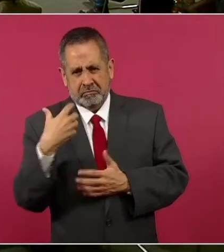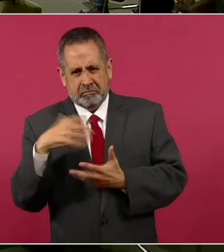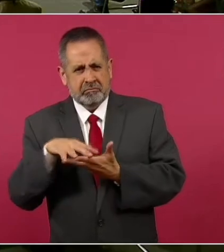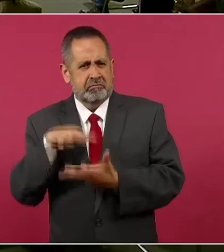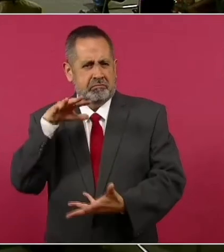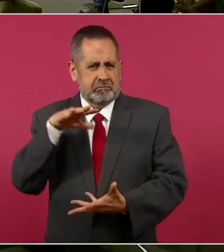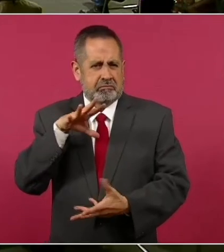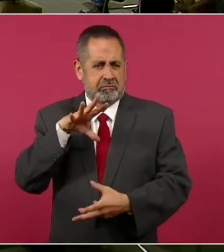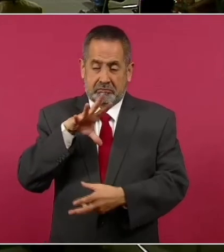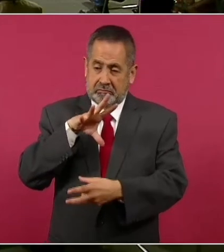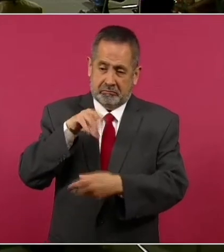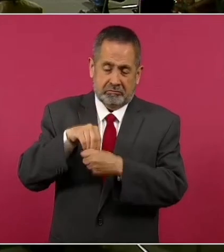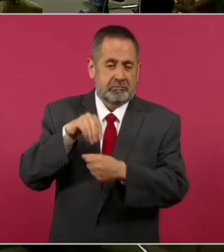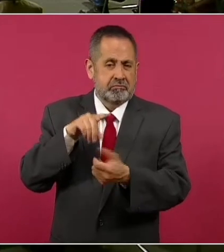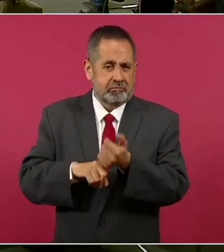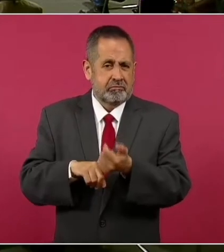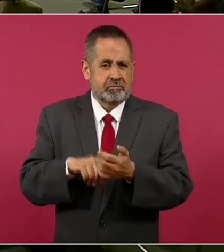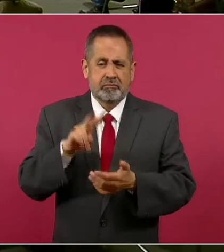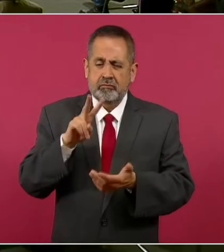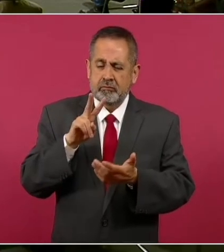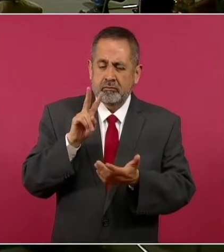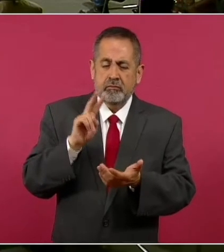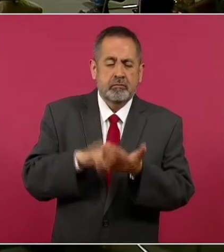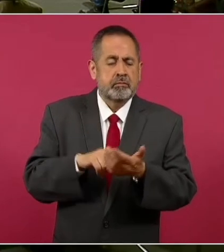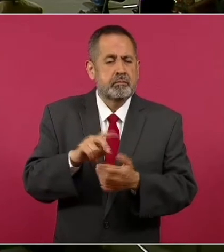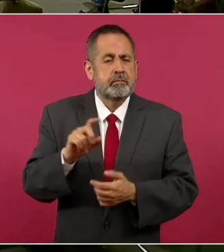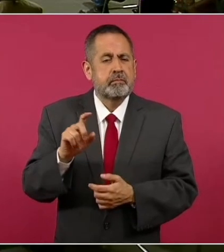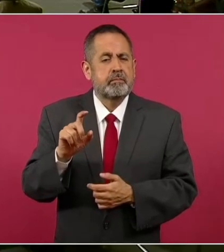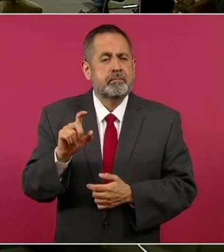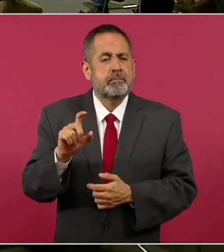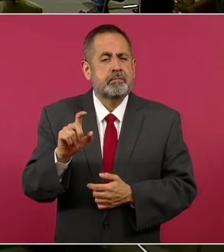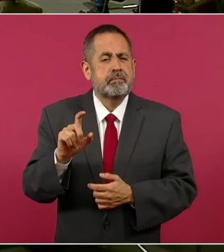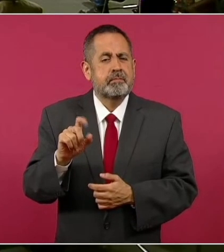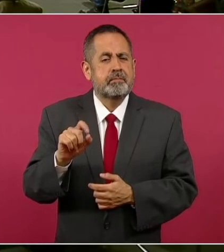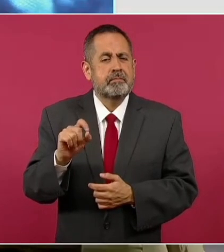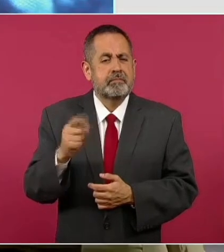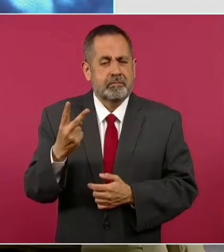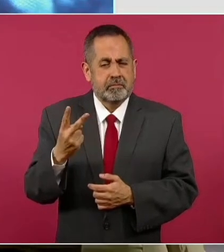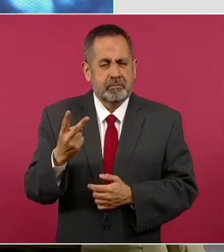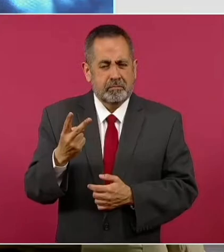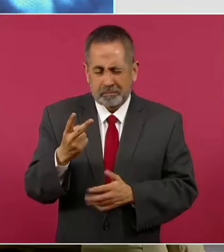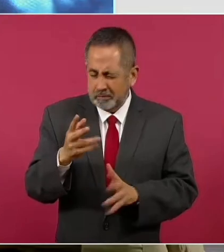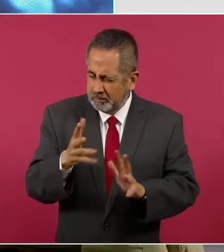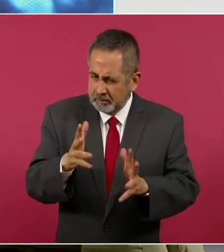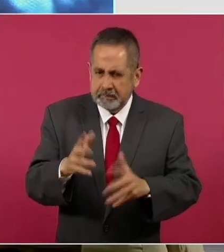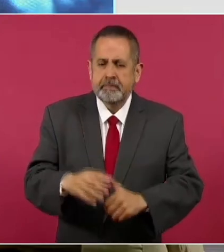dos mil veintidós.